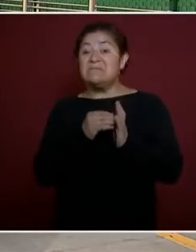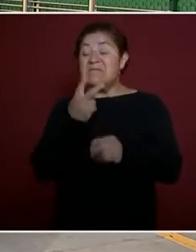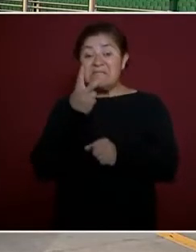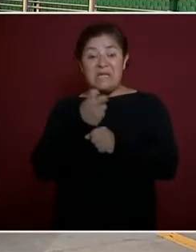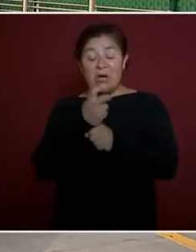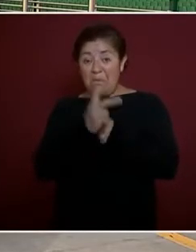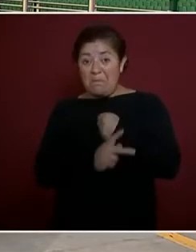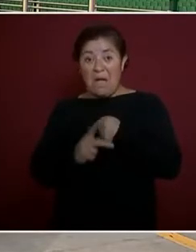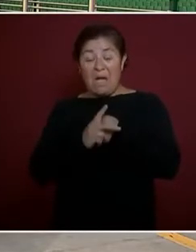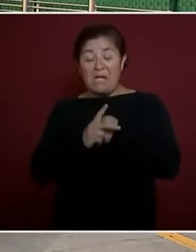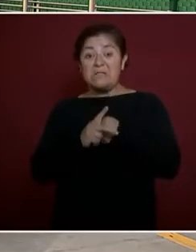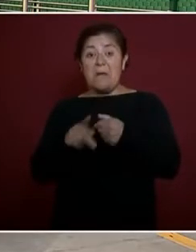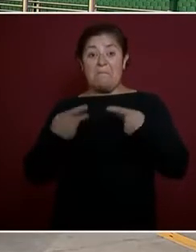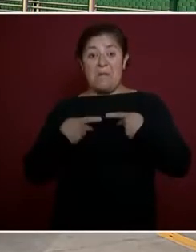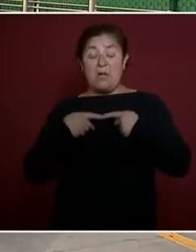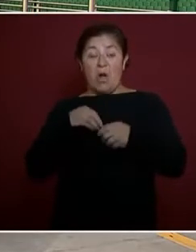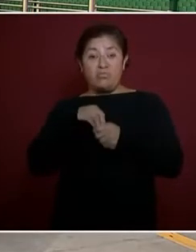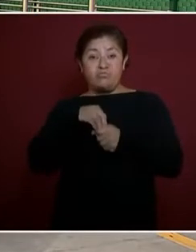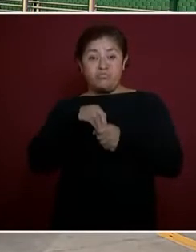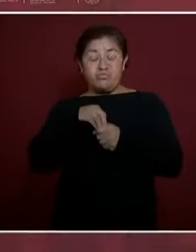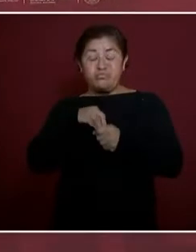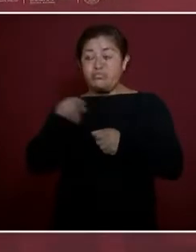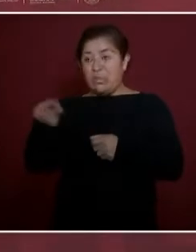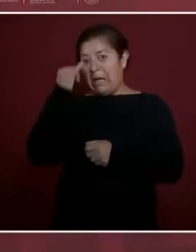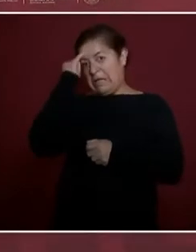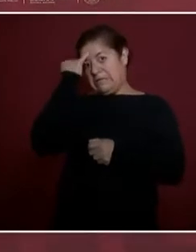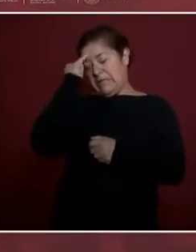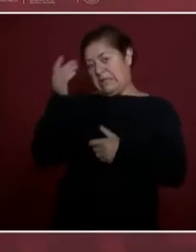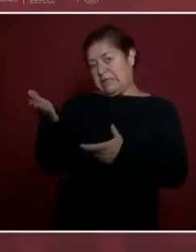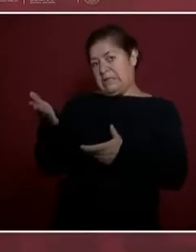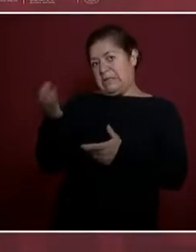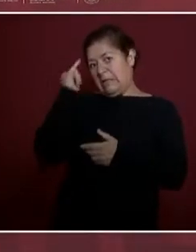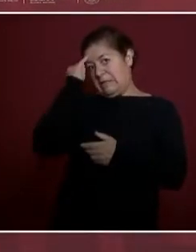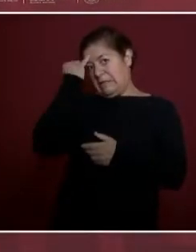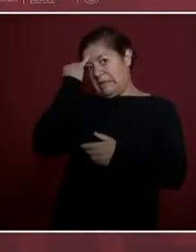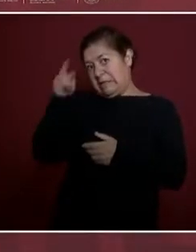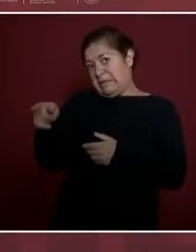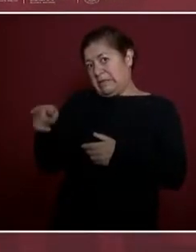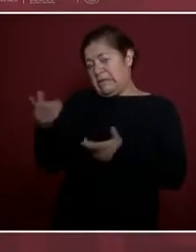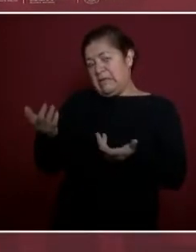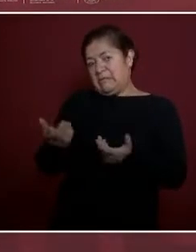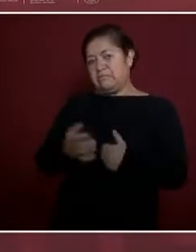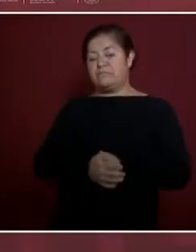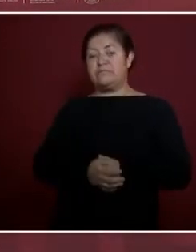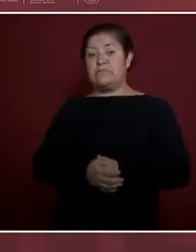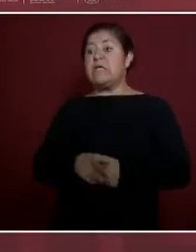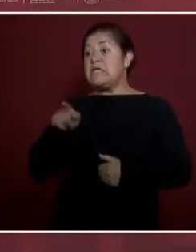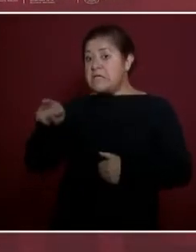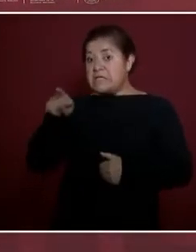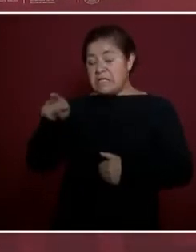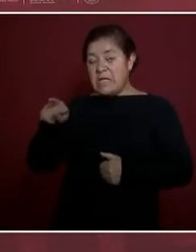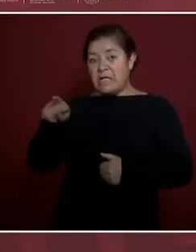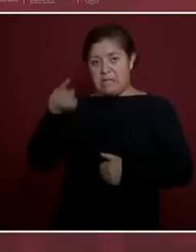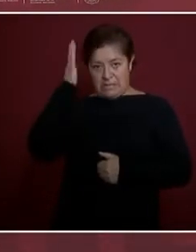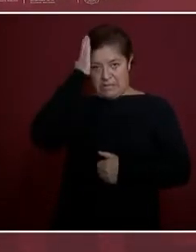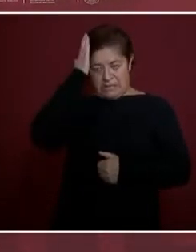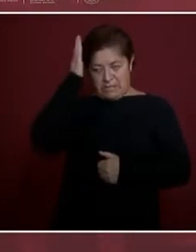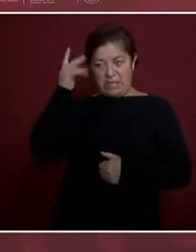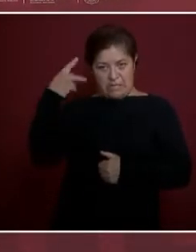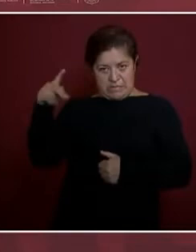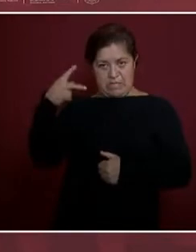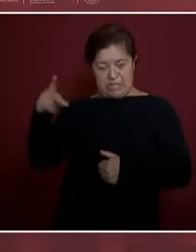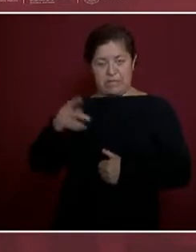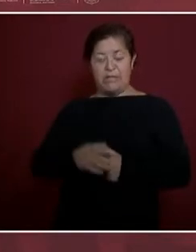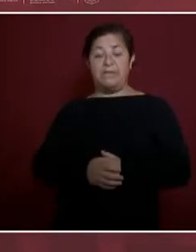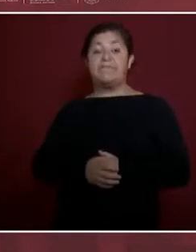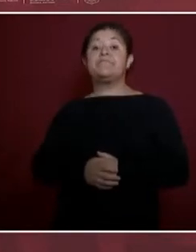es la India. Y este gobernante, en las